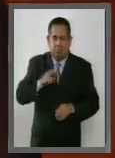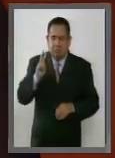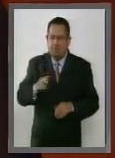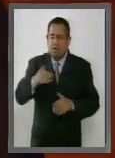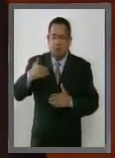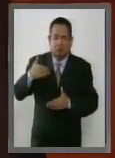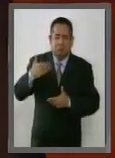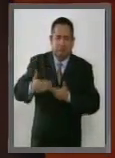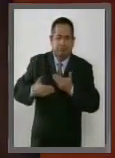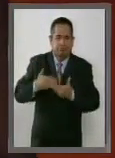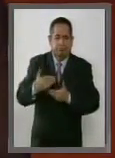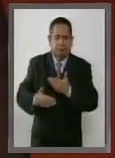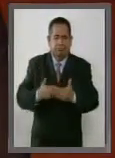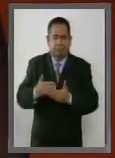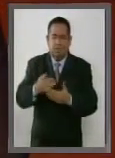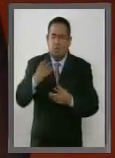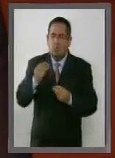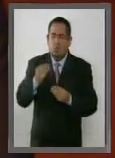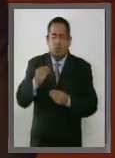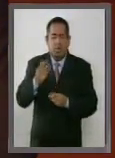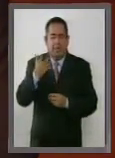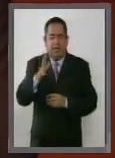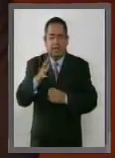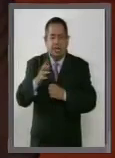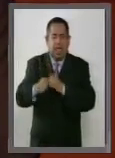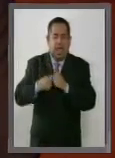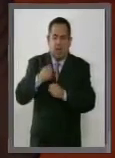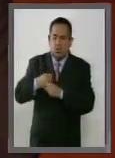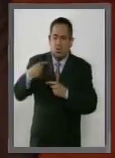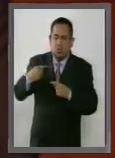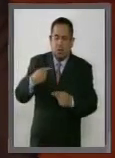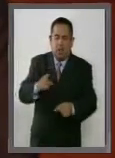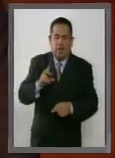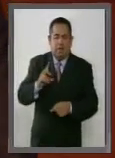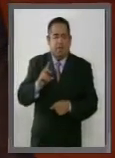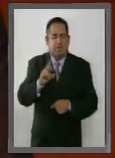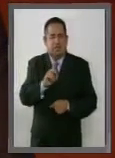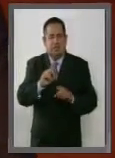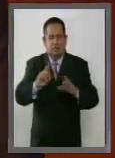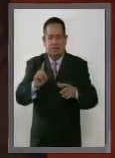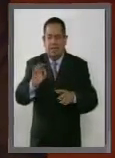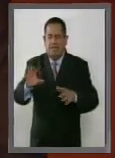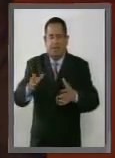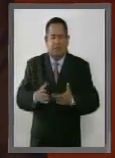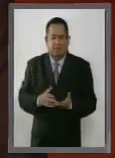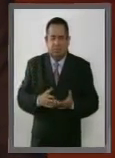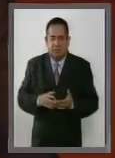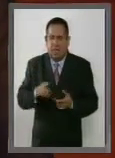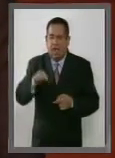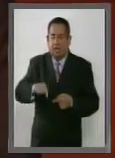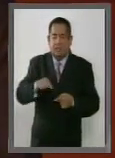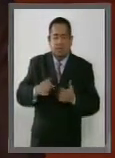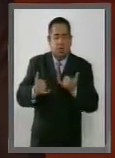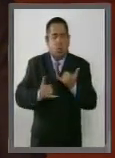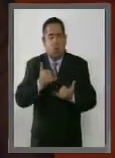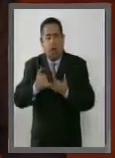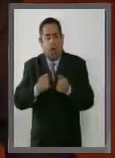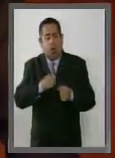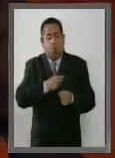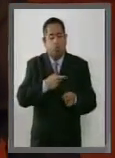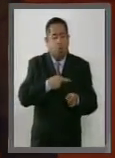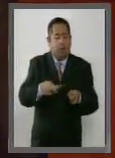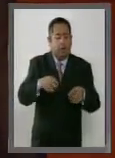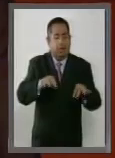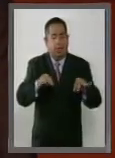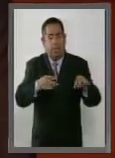ha venido ocurriendo por más de una década en el Distrito Federal. Se juega con los pobres y